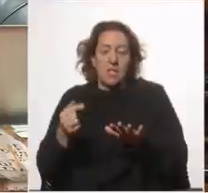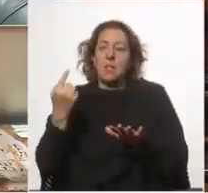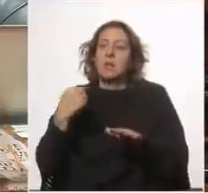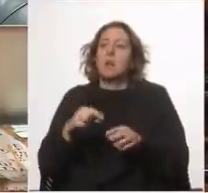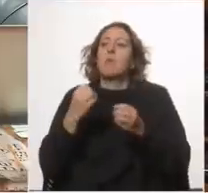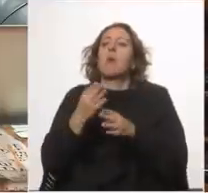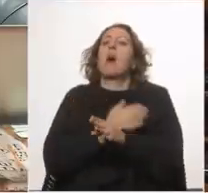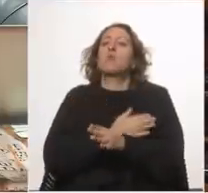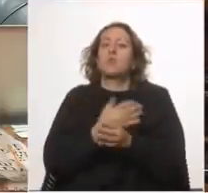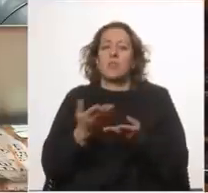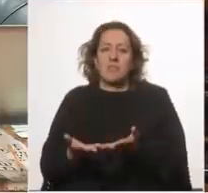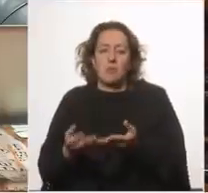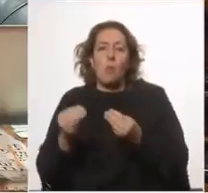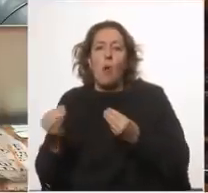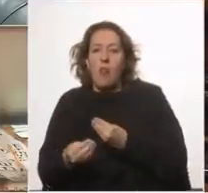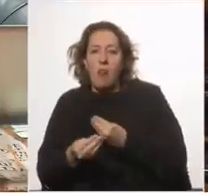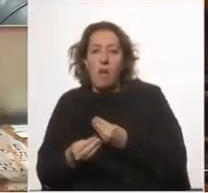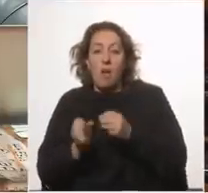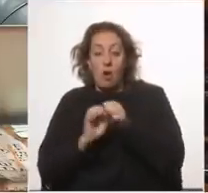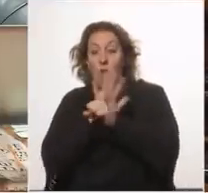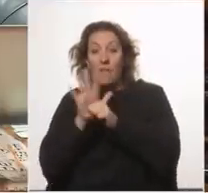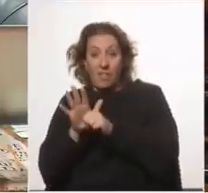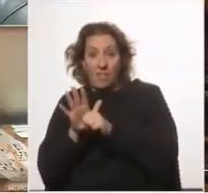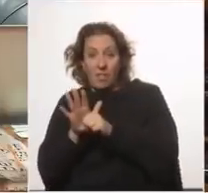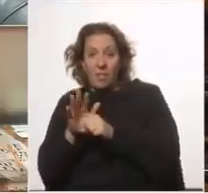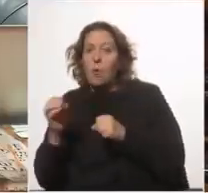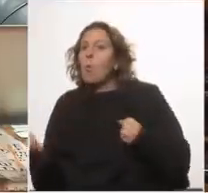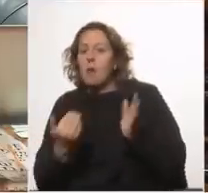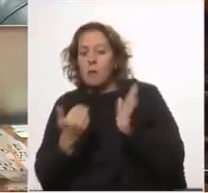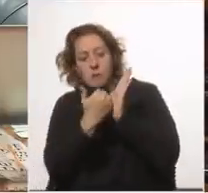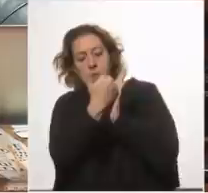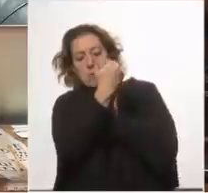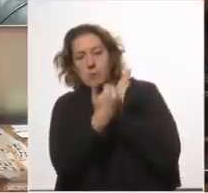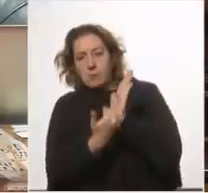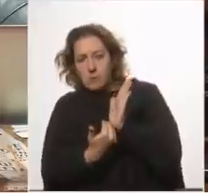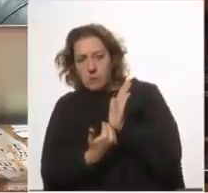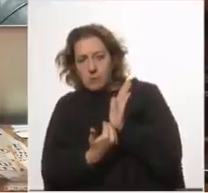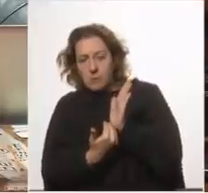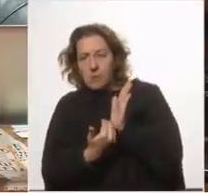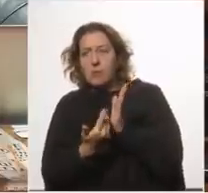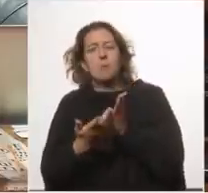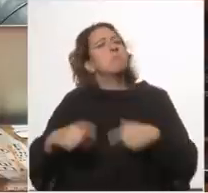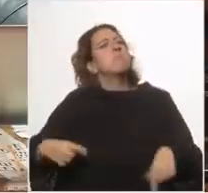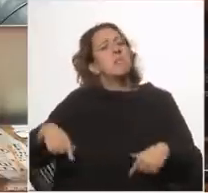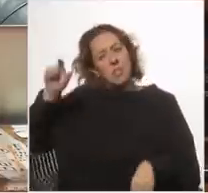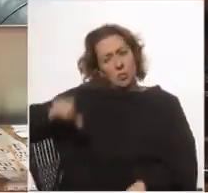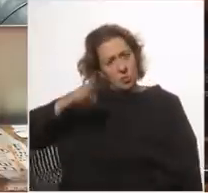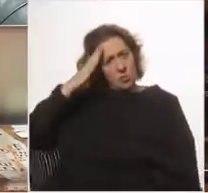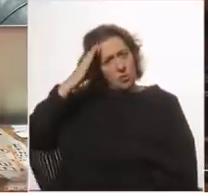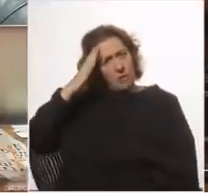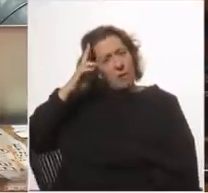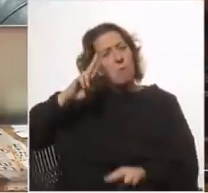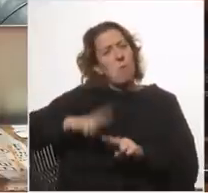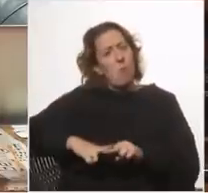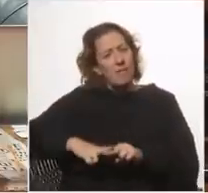por causa ¿qué lugar ocupa el COVID-19? ¿los ministros saben si alguna vez una causa sola de fallecimiento